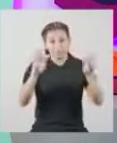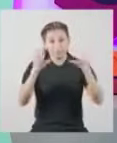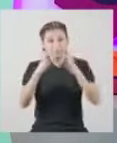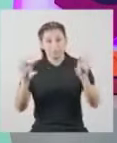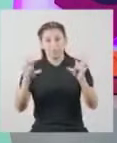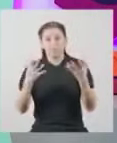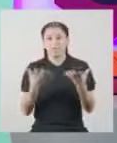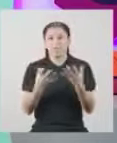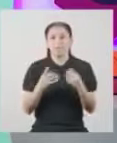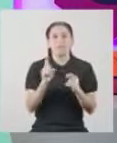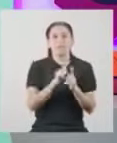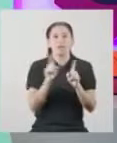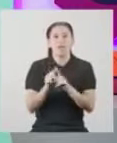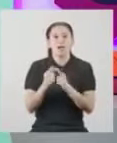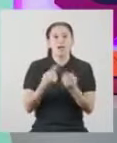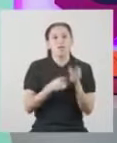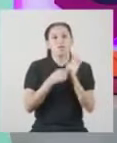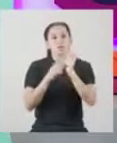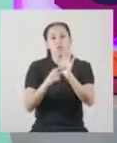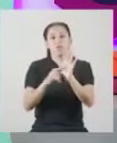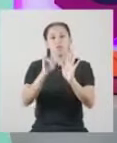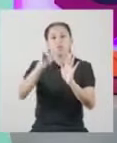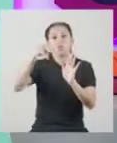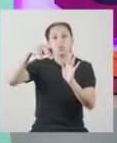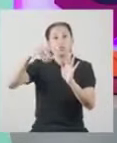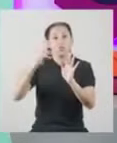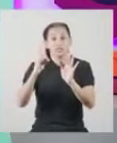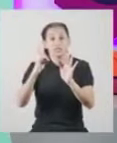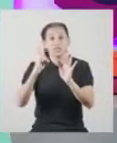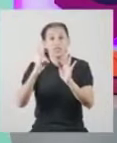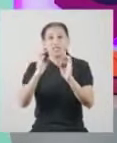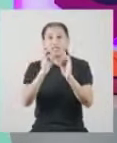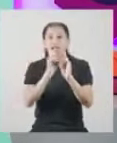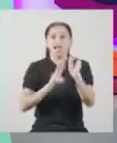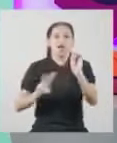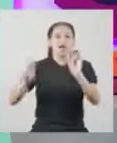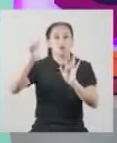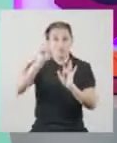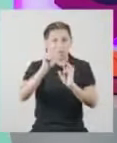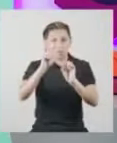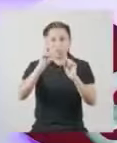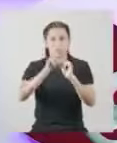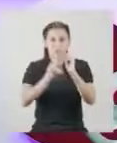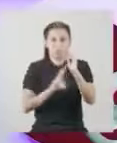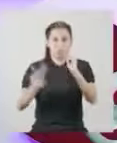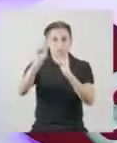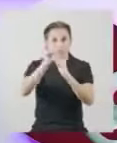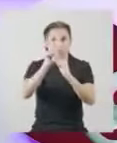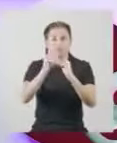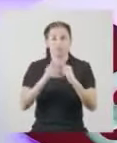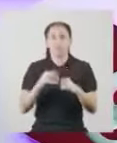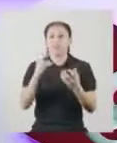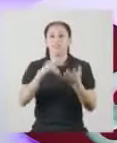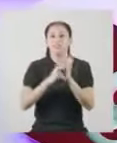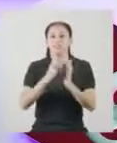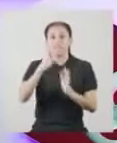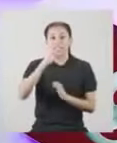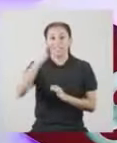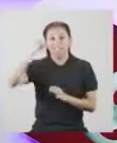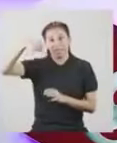de dispersión es que está expresada en las unidades de las variables al cuadrado. En nuestro caso,